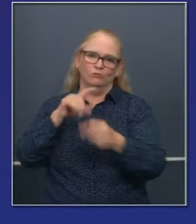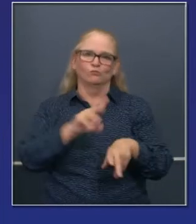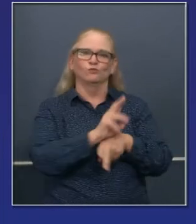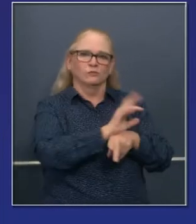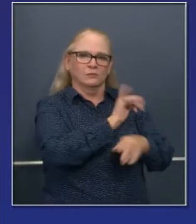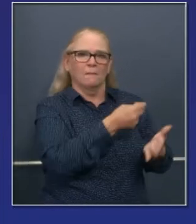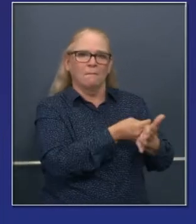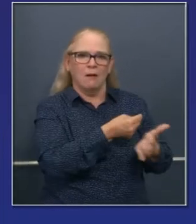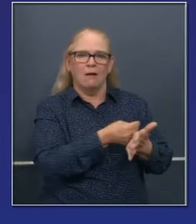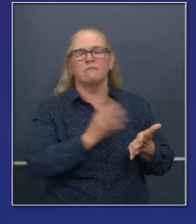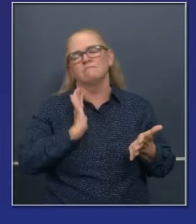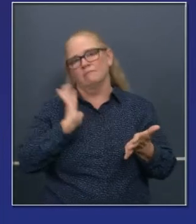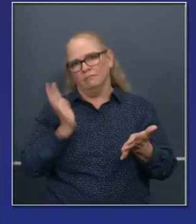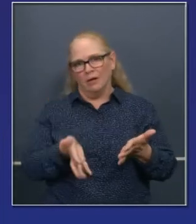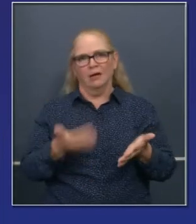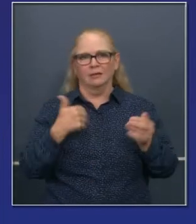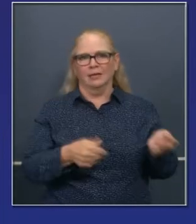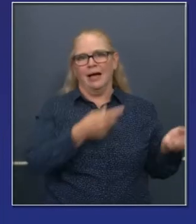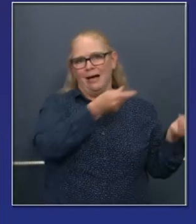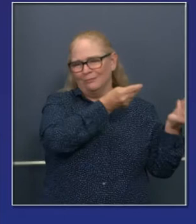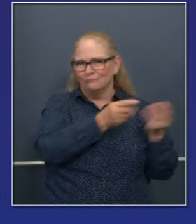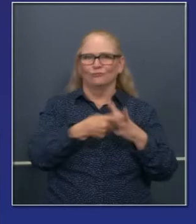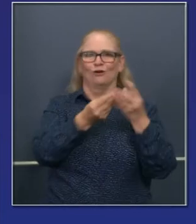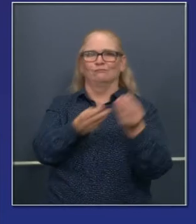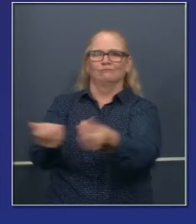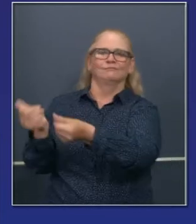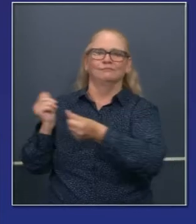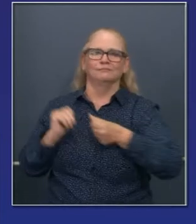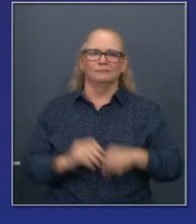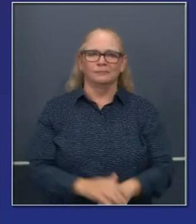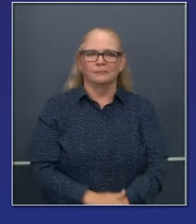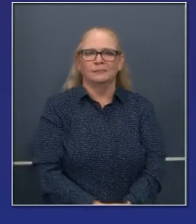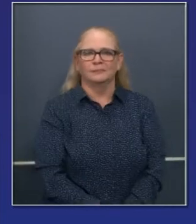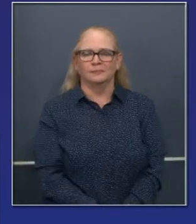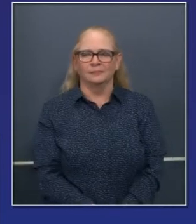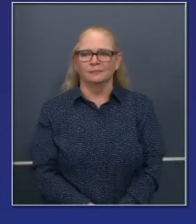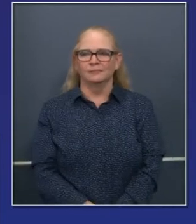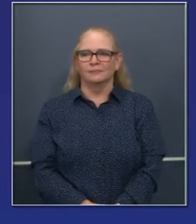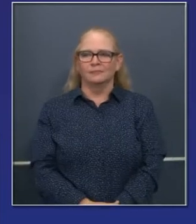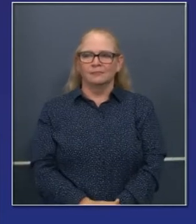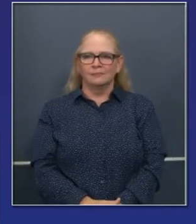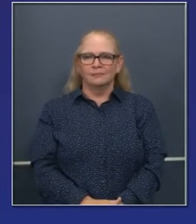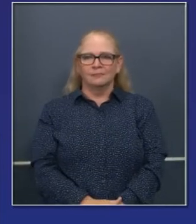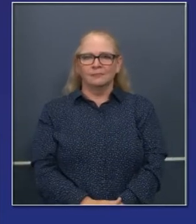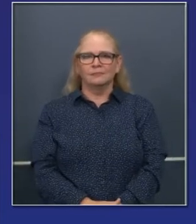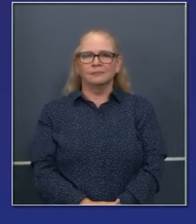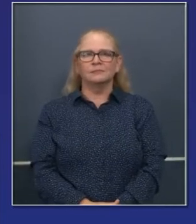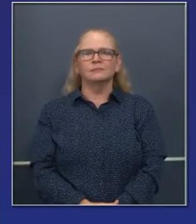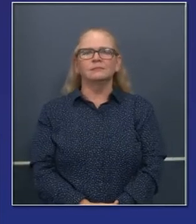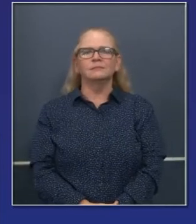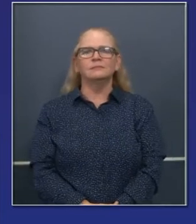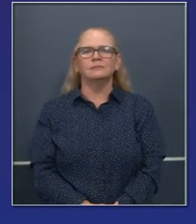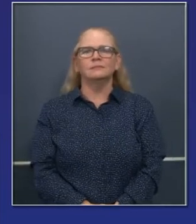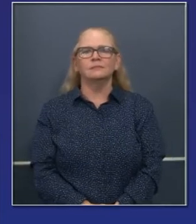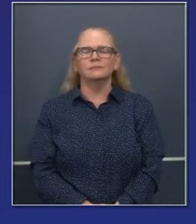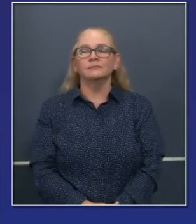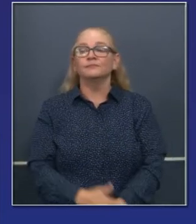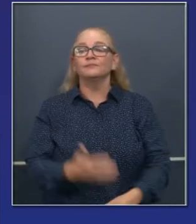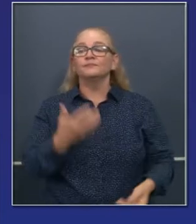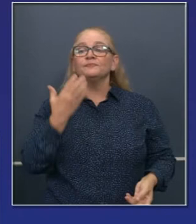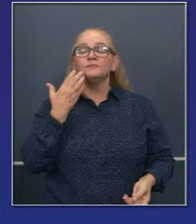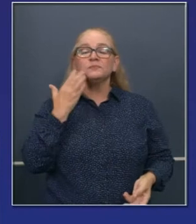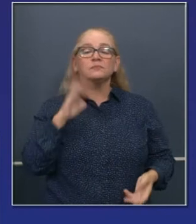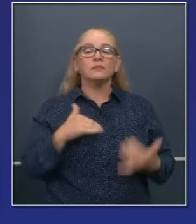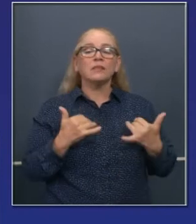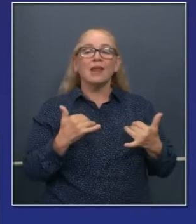seguiremos, no podemos hablar de crecimiento y recuperación, sin mencionar hace un momento la vivienda, el estímulo